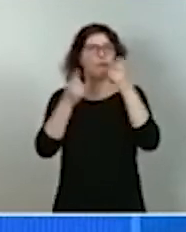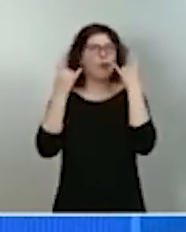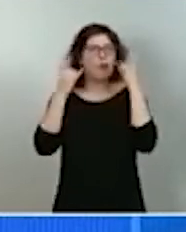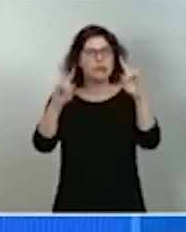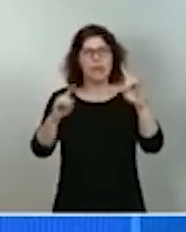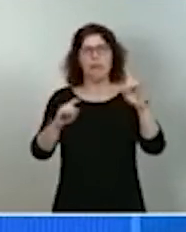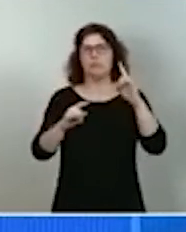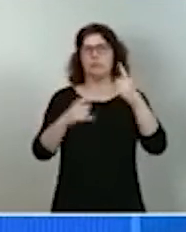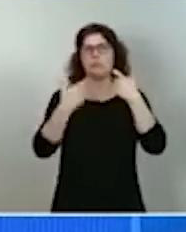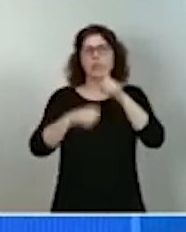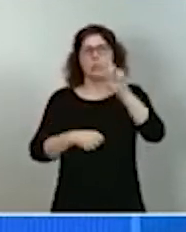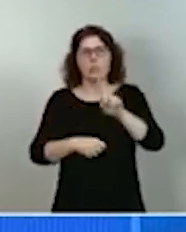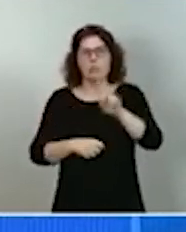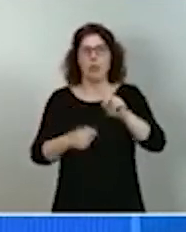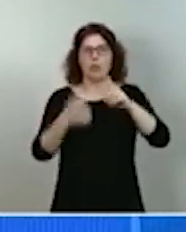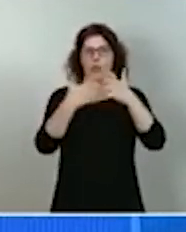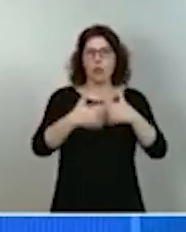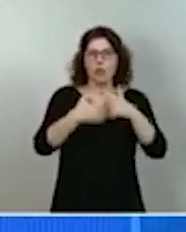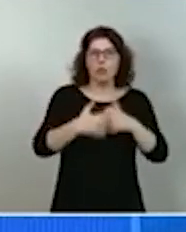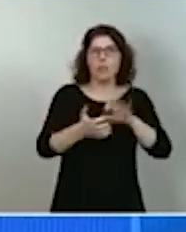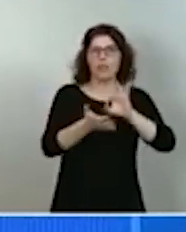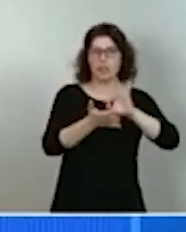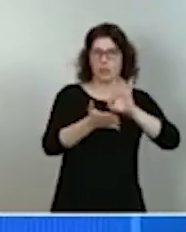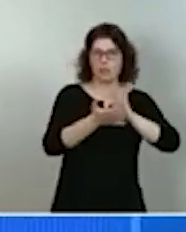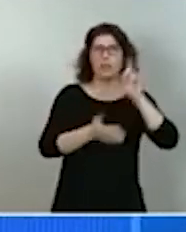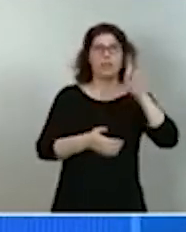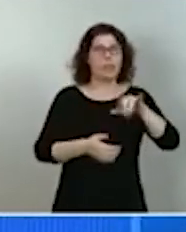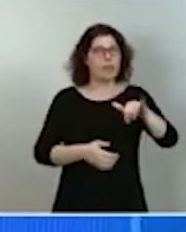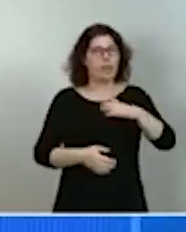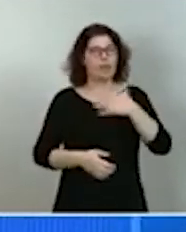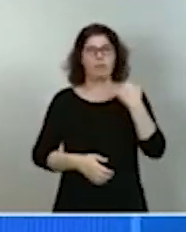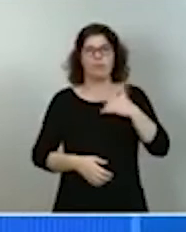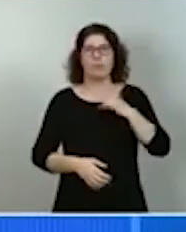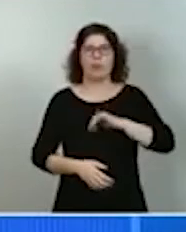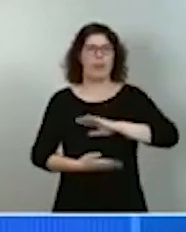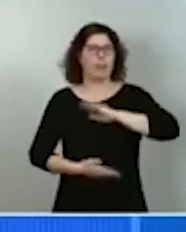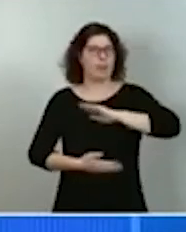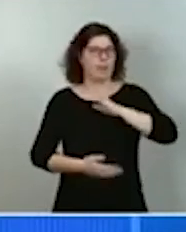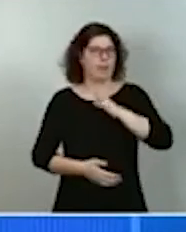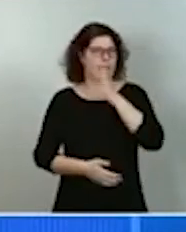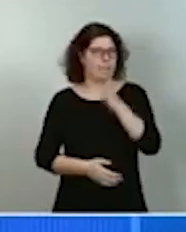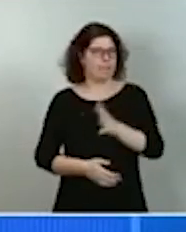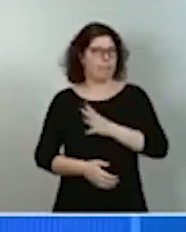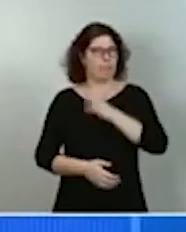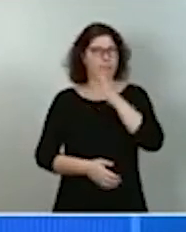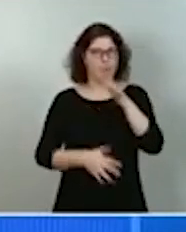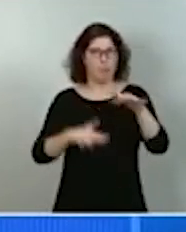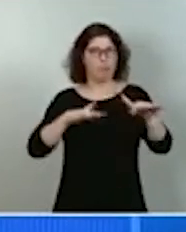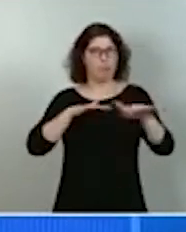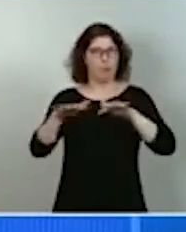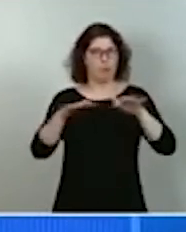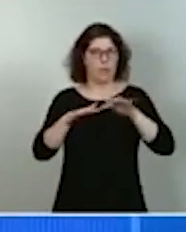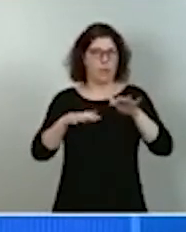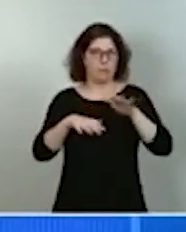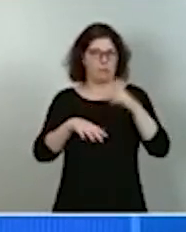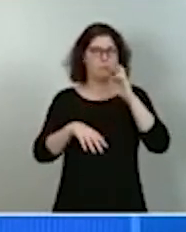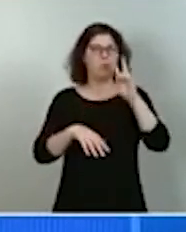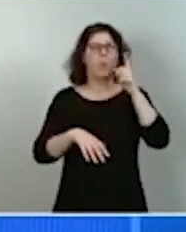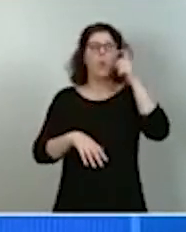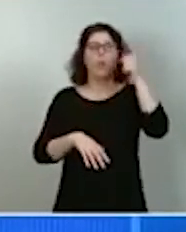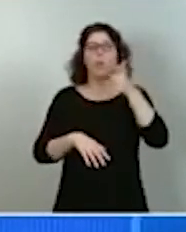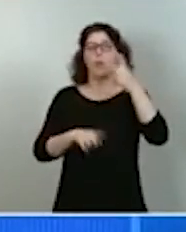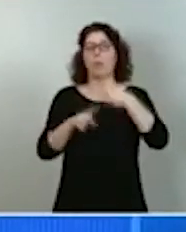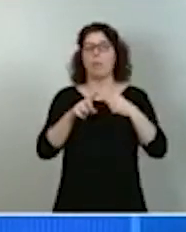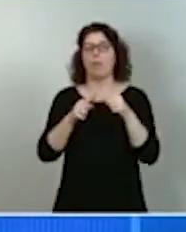industria y los servicios y un enorme potencial movilizador a corto plazo, con beneficios duraderos en el medio y largo. Por ello,